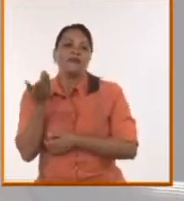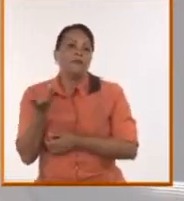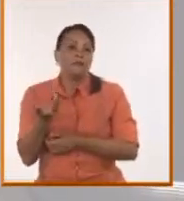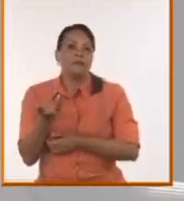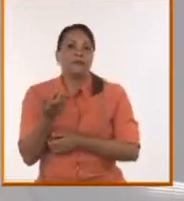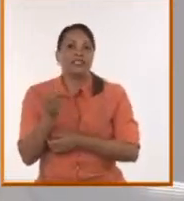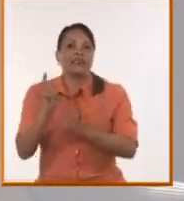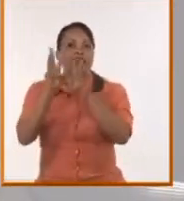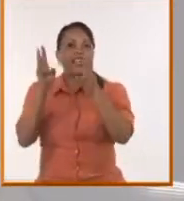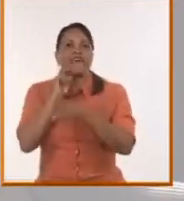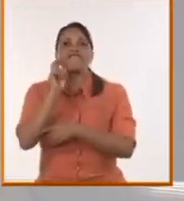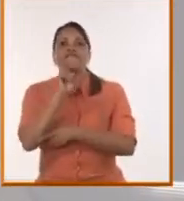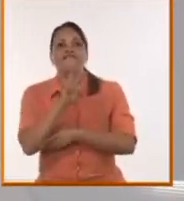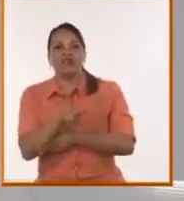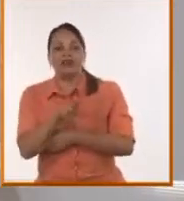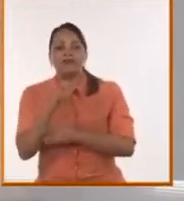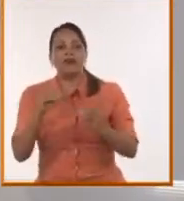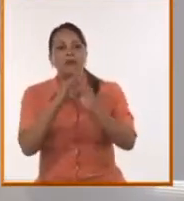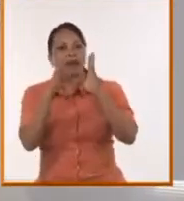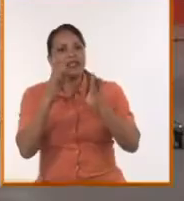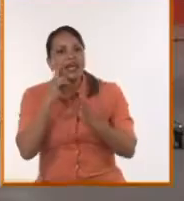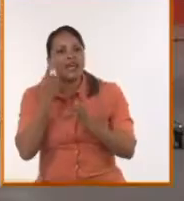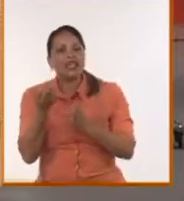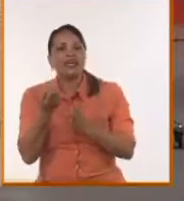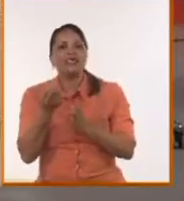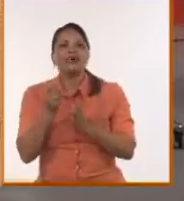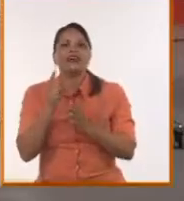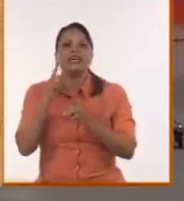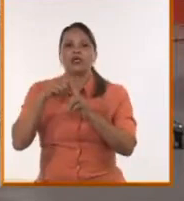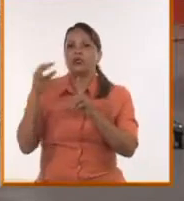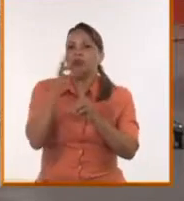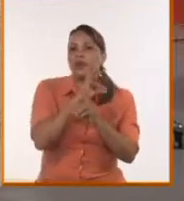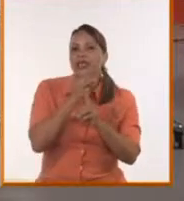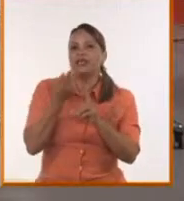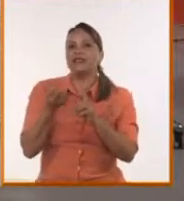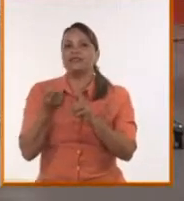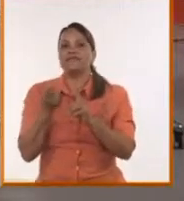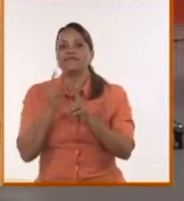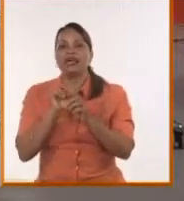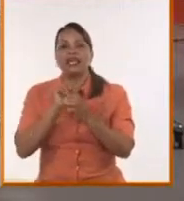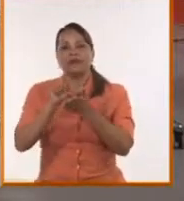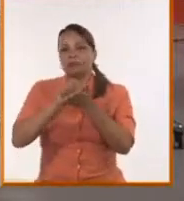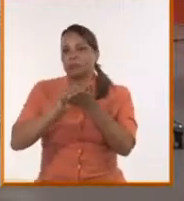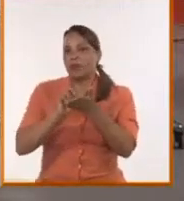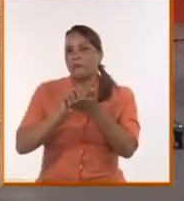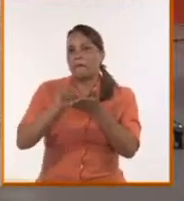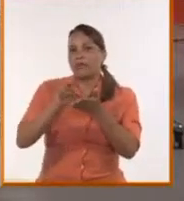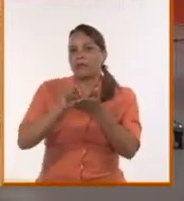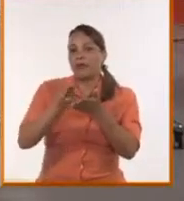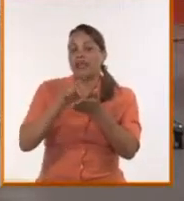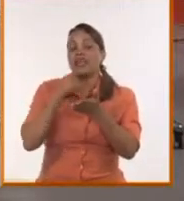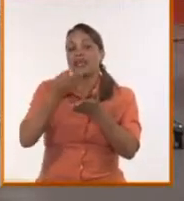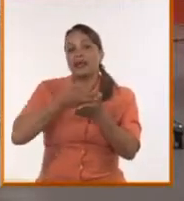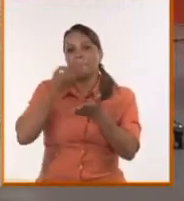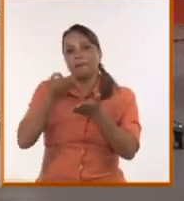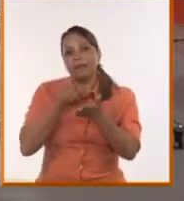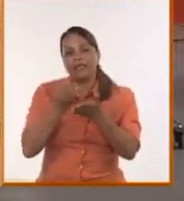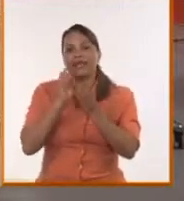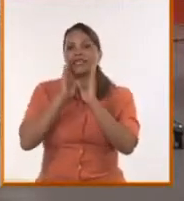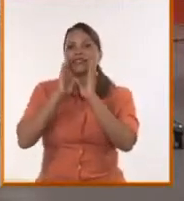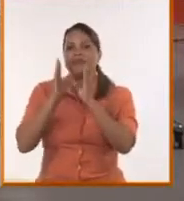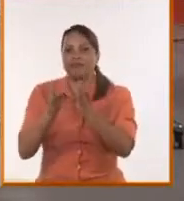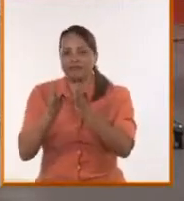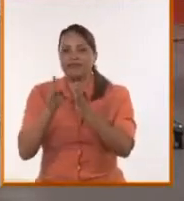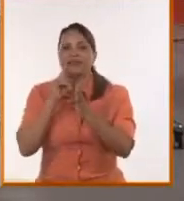las redes sociales. En las mañanas pone cierto tweet, pone cierto post en donde da cuenta que realmente está muy atento a las